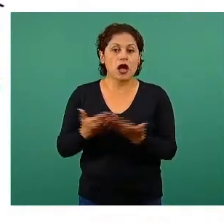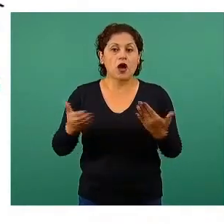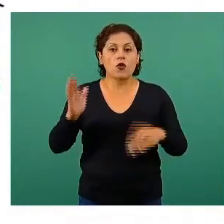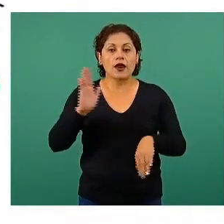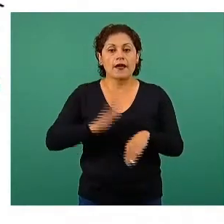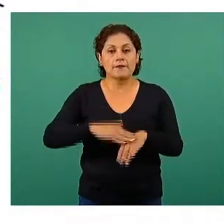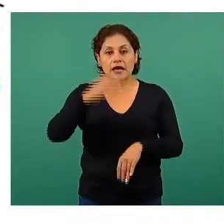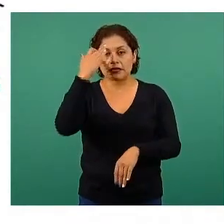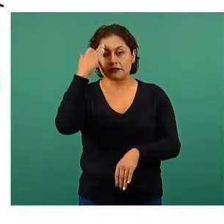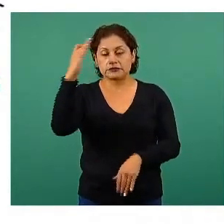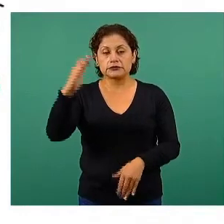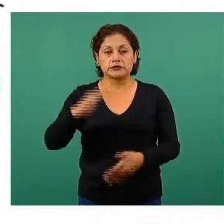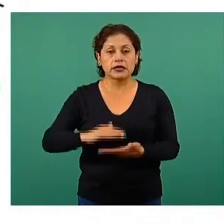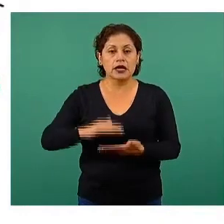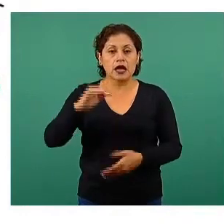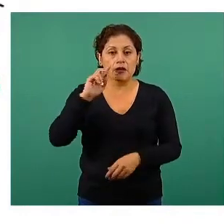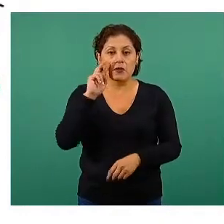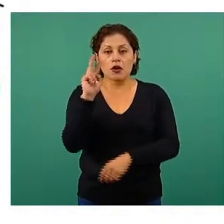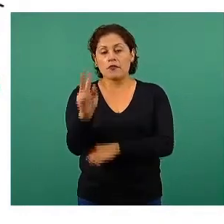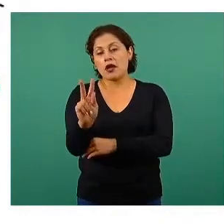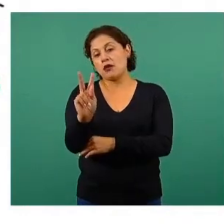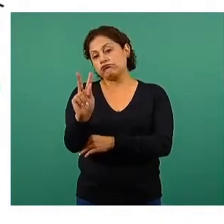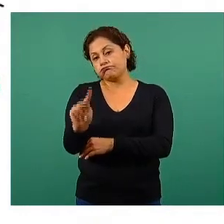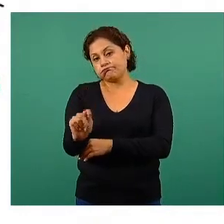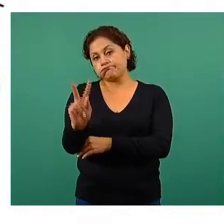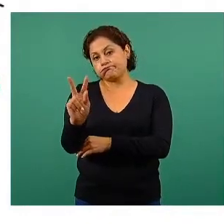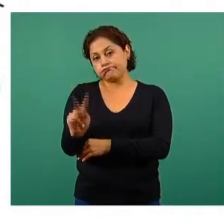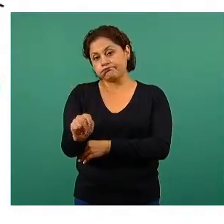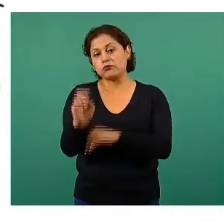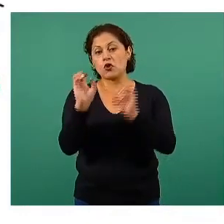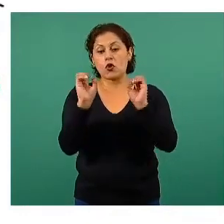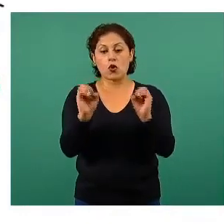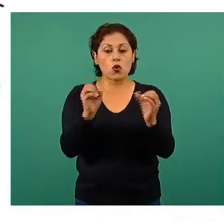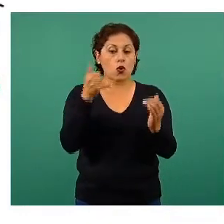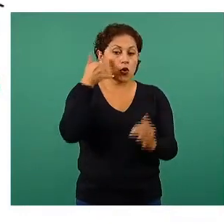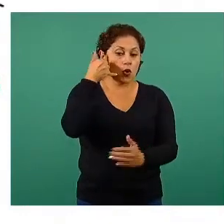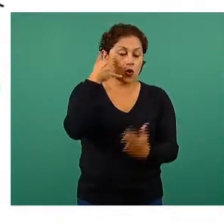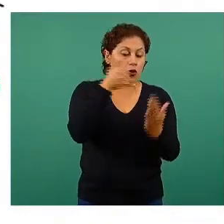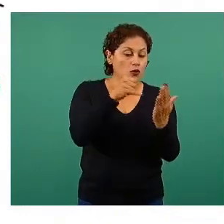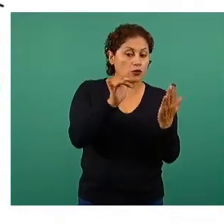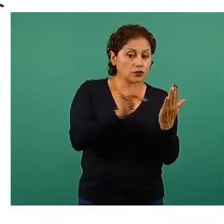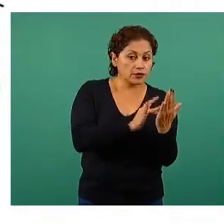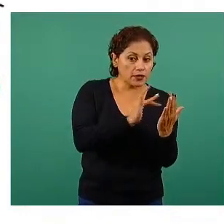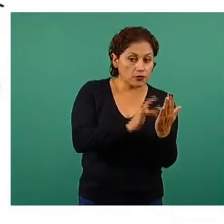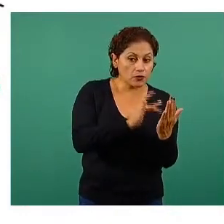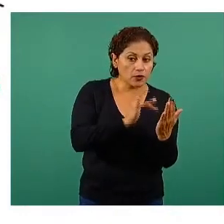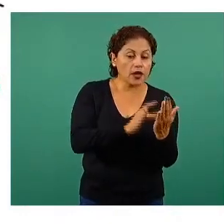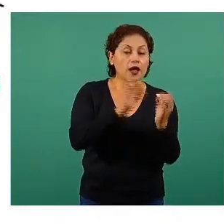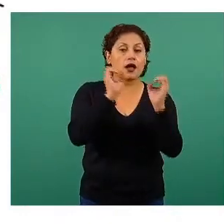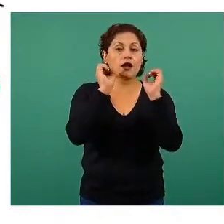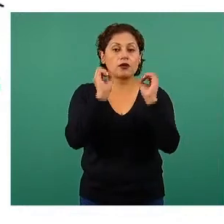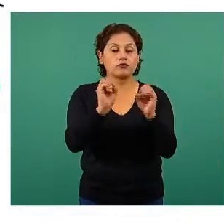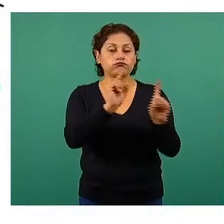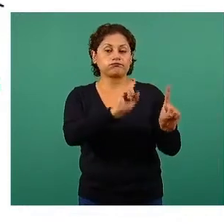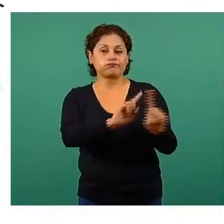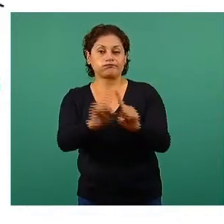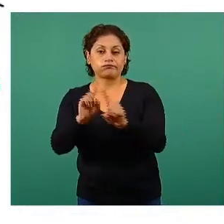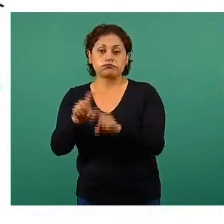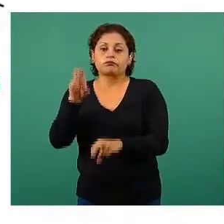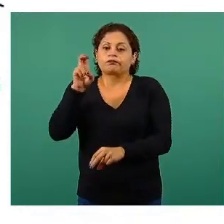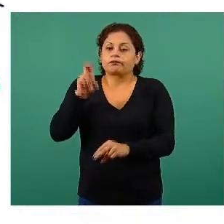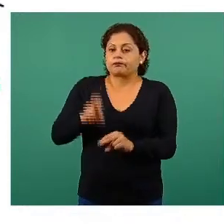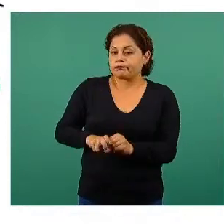Ahora los niños ven más la televisión, usan más dispositivos electrónicos, etcétera.